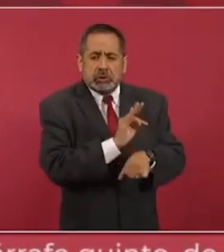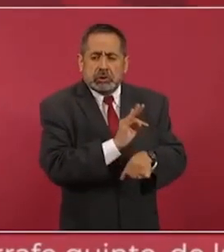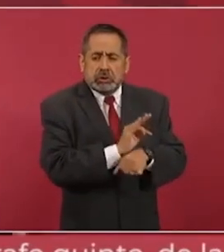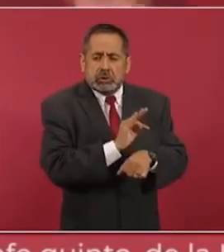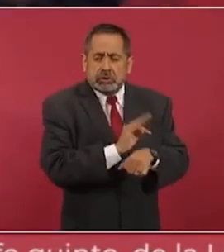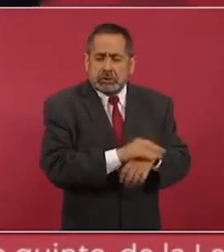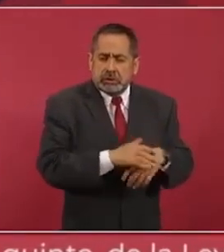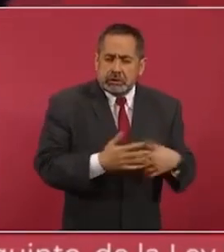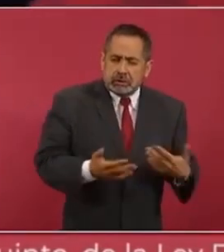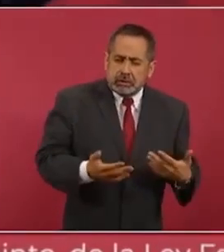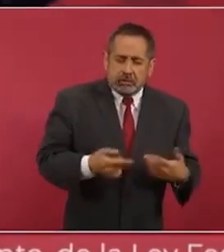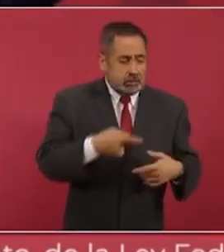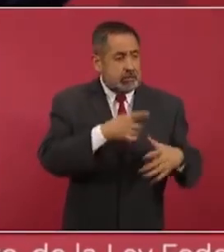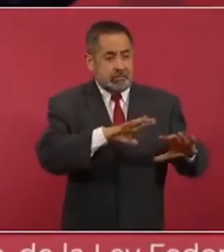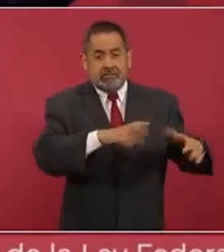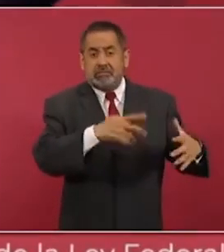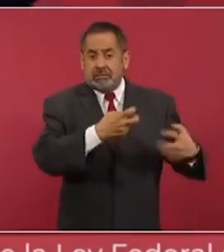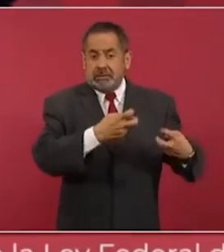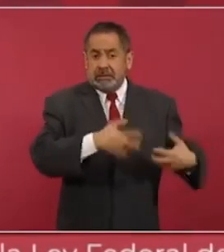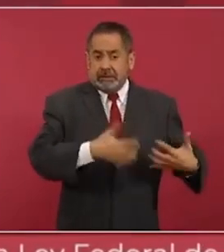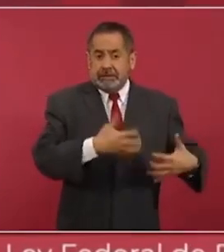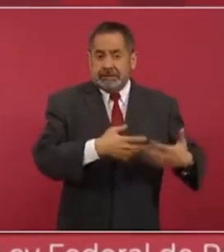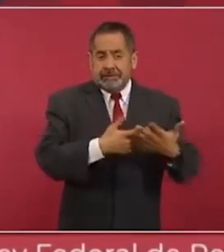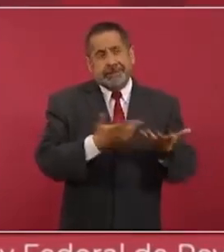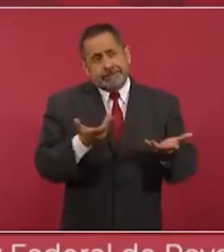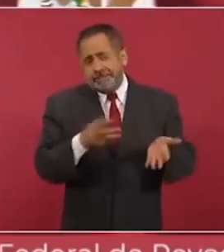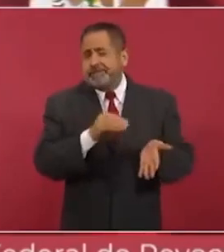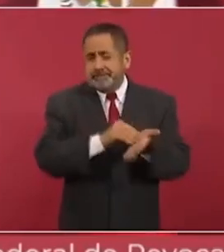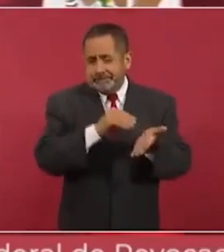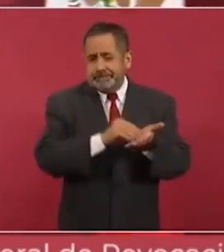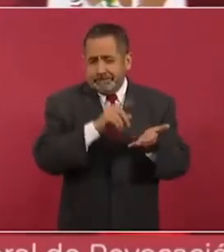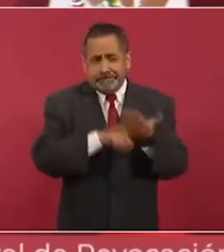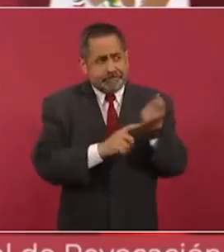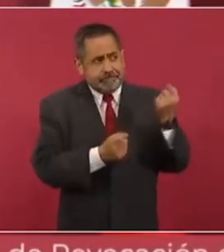eran parte y siguen siendo